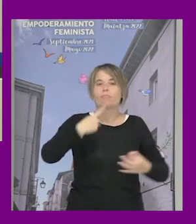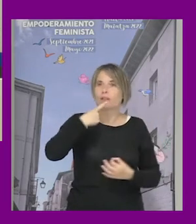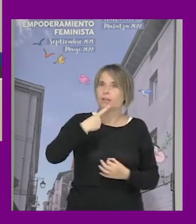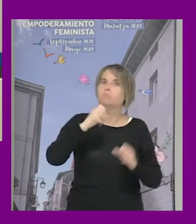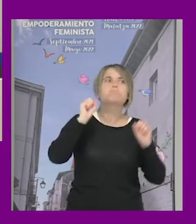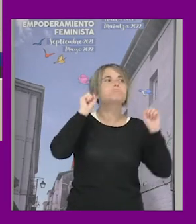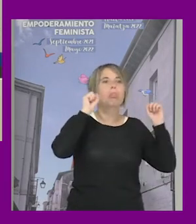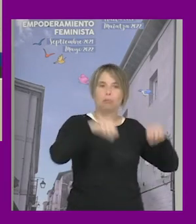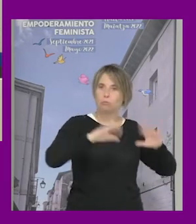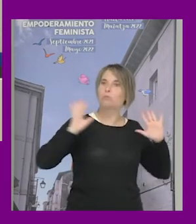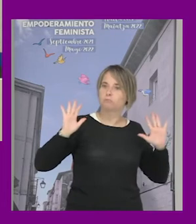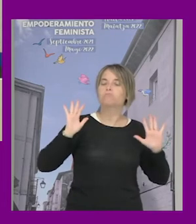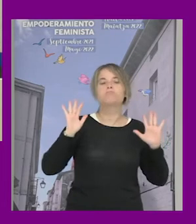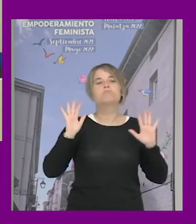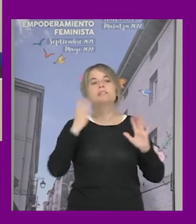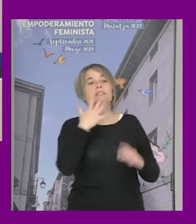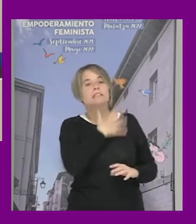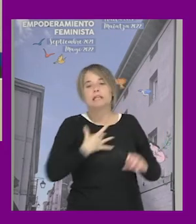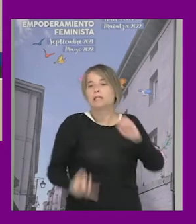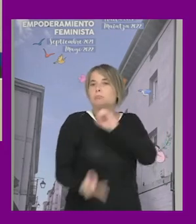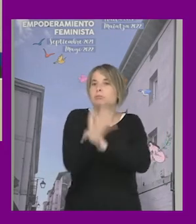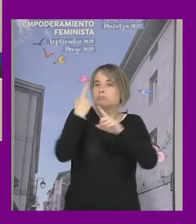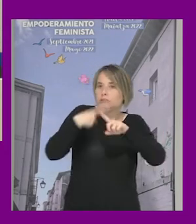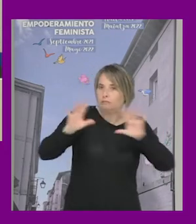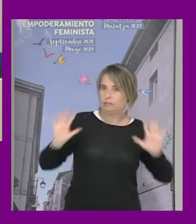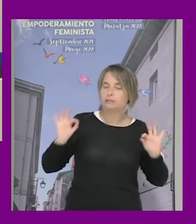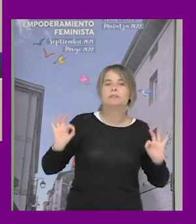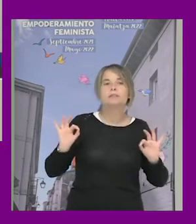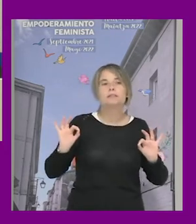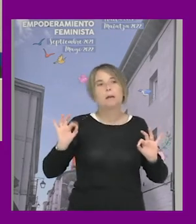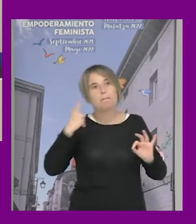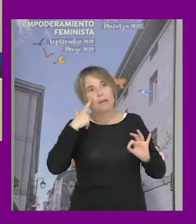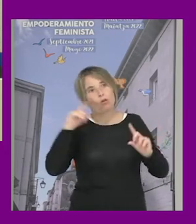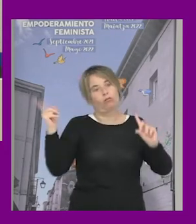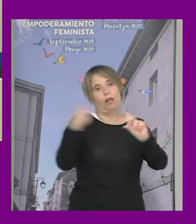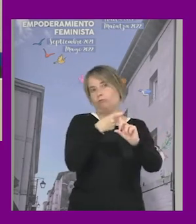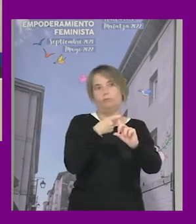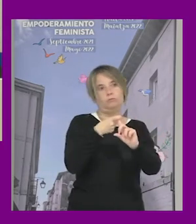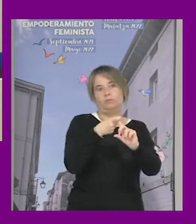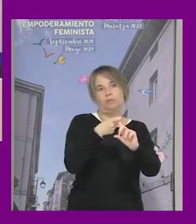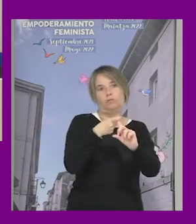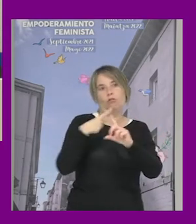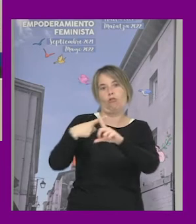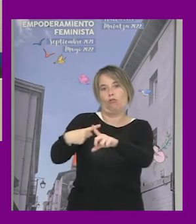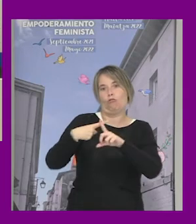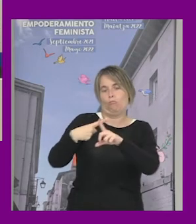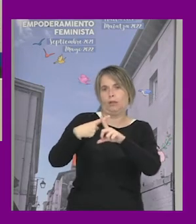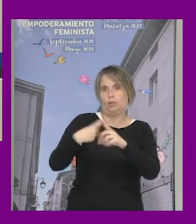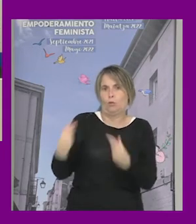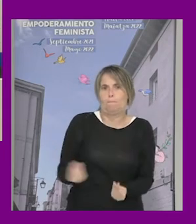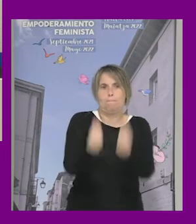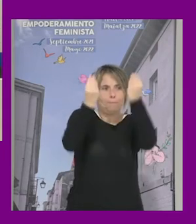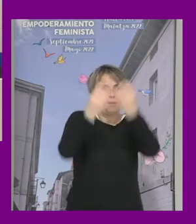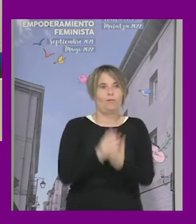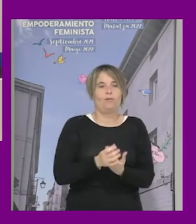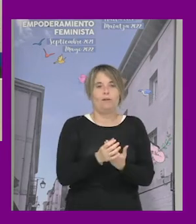ok, podemos hacer si queréis planes diferentes pero el diagnóstico no puede ser compartido para que sea más potente el